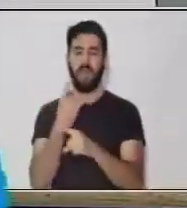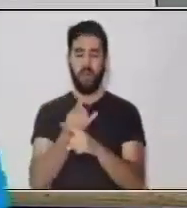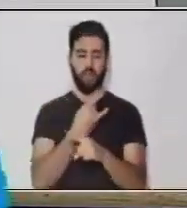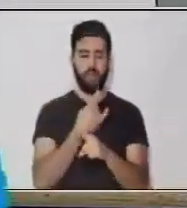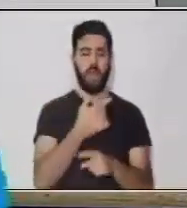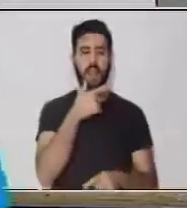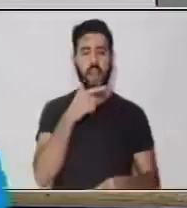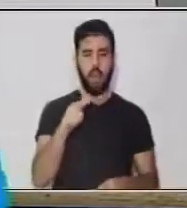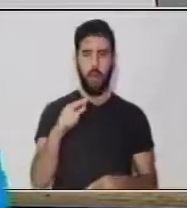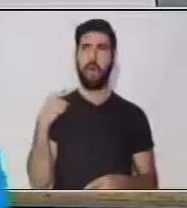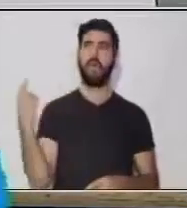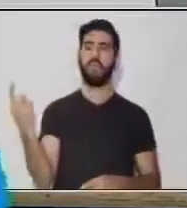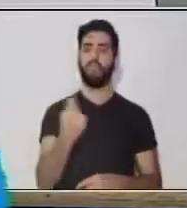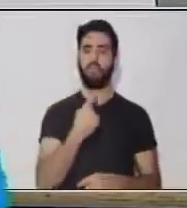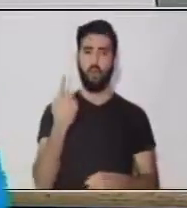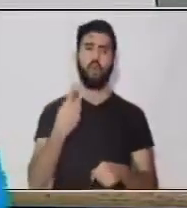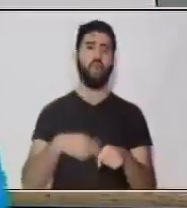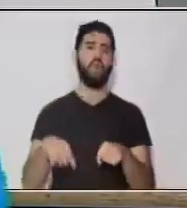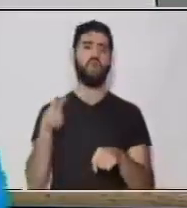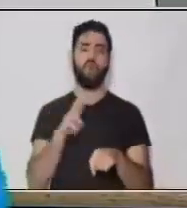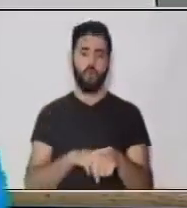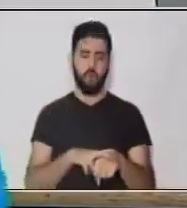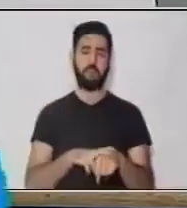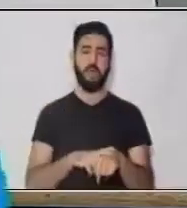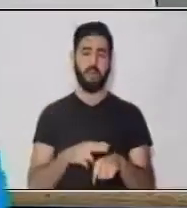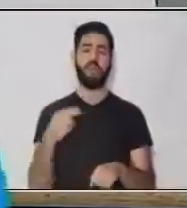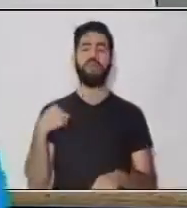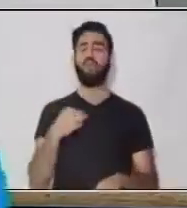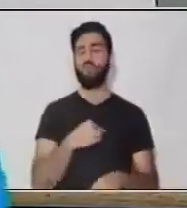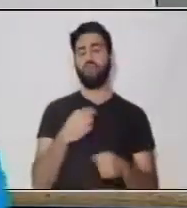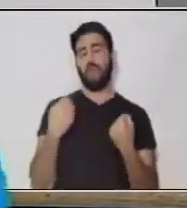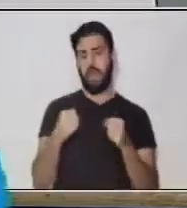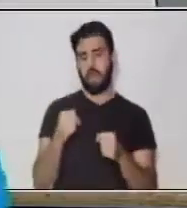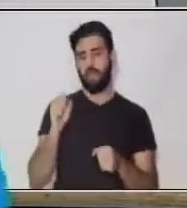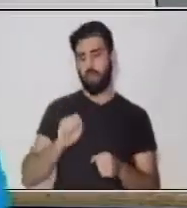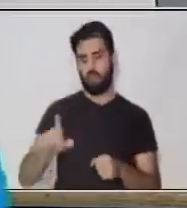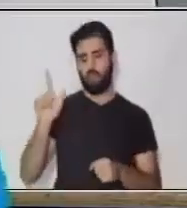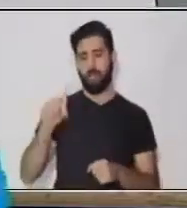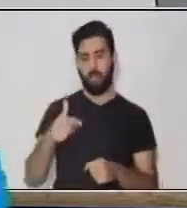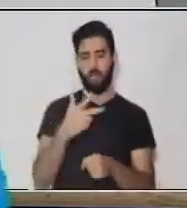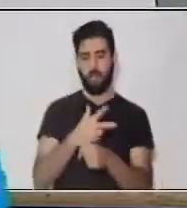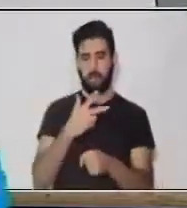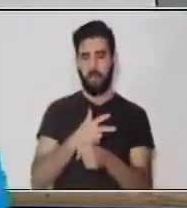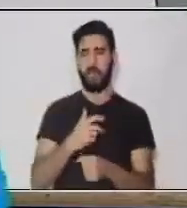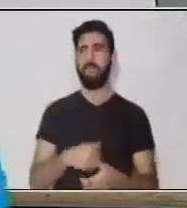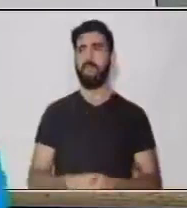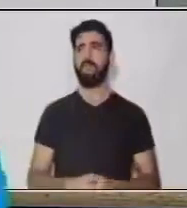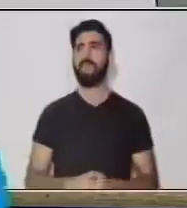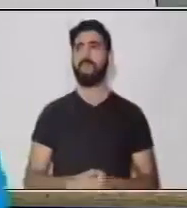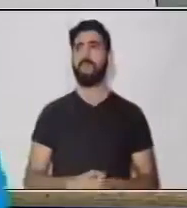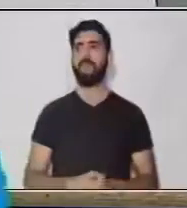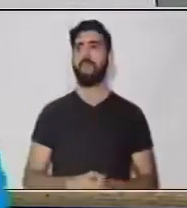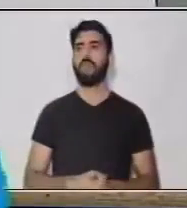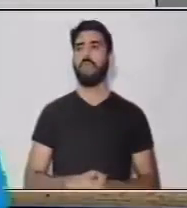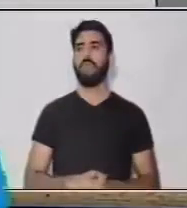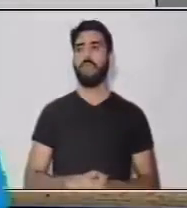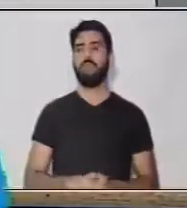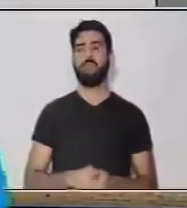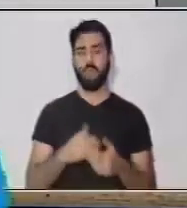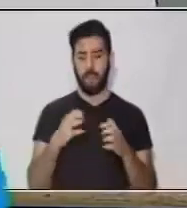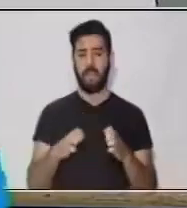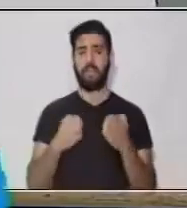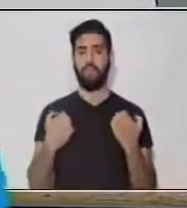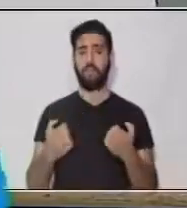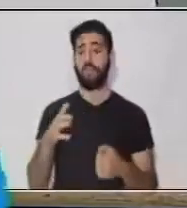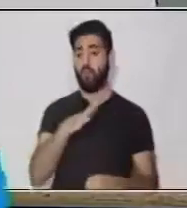común o lenguaje coloquial que nosotros realizamos al poder comunicarnos con los demás. Y estas palabras